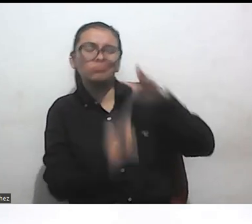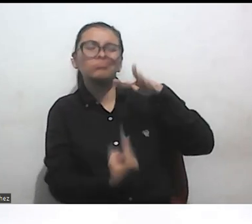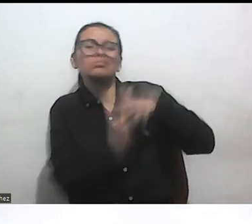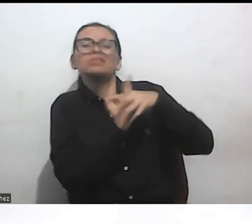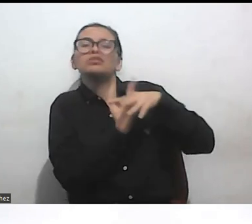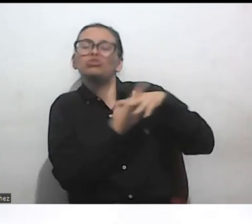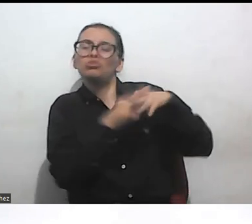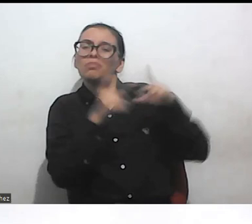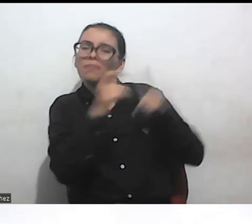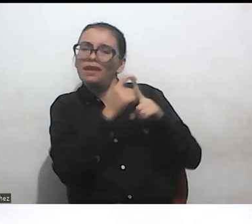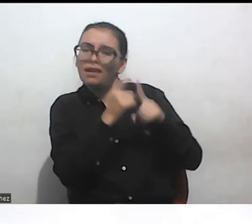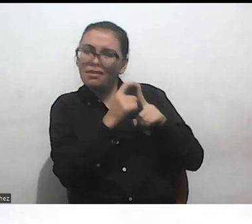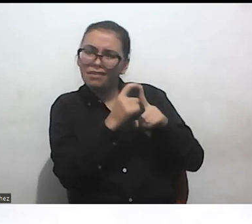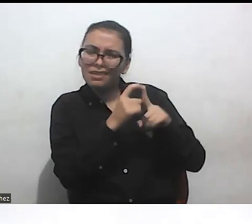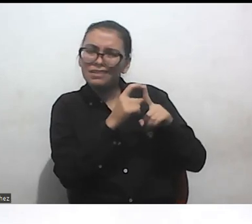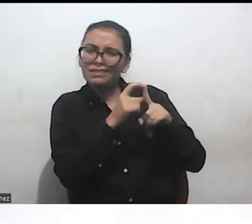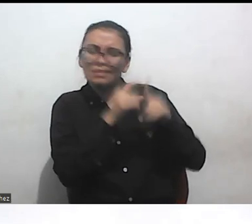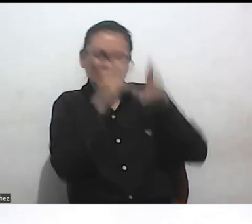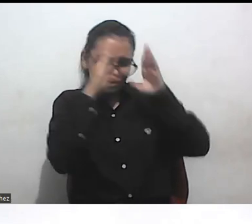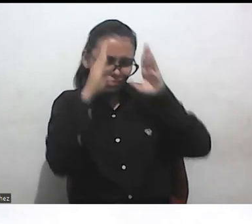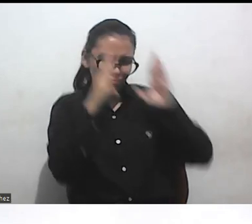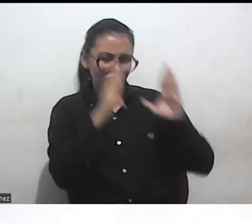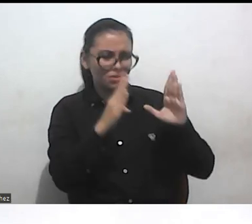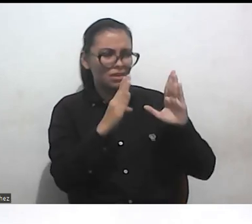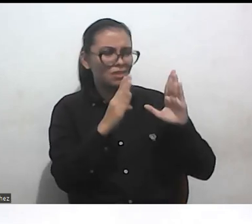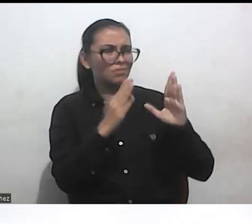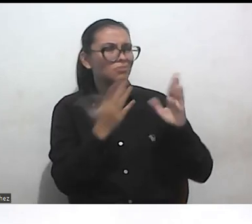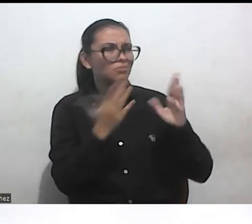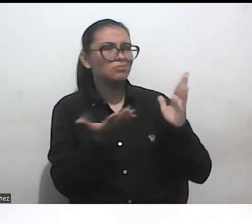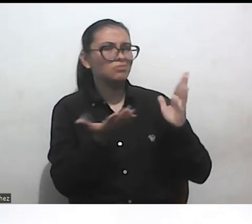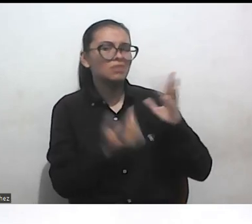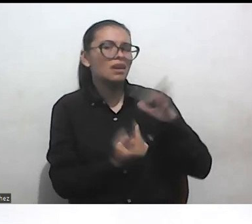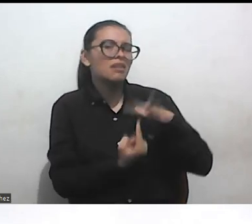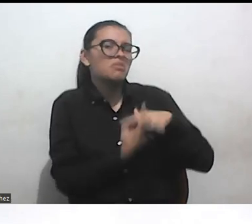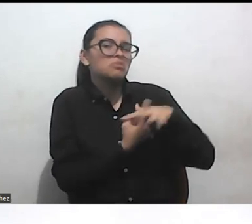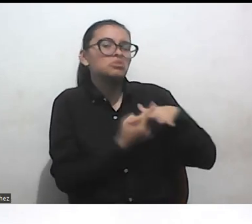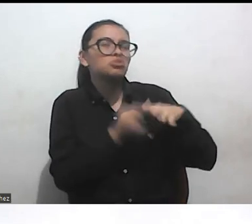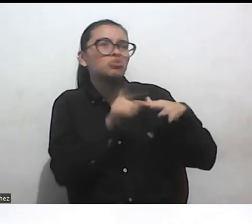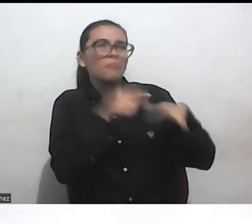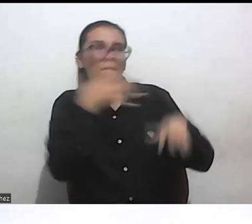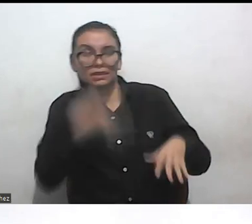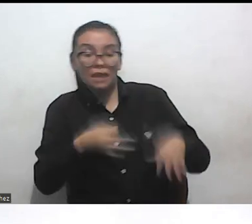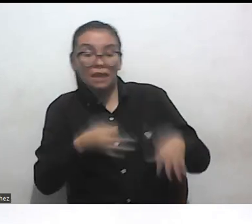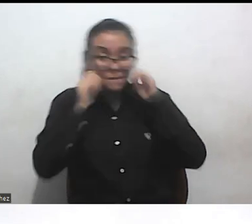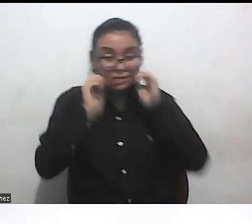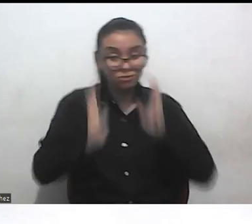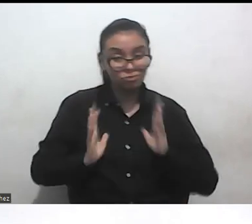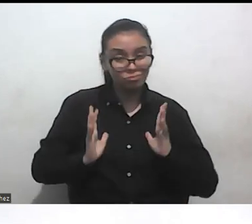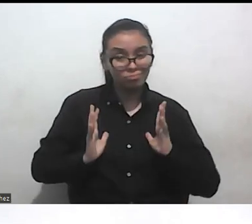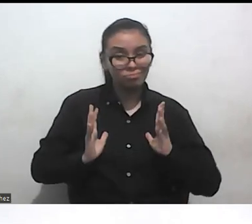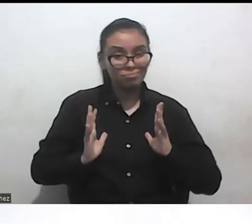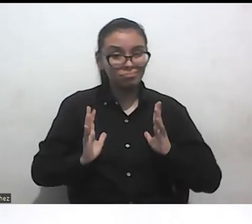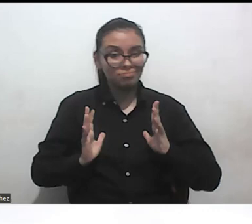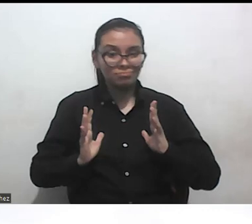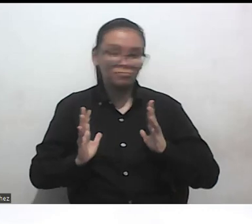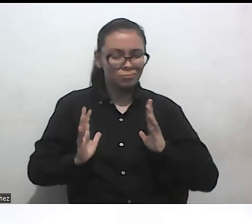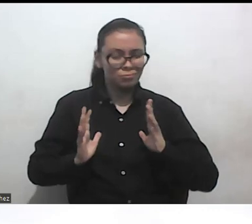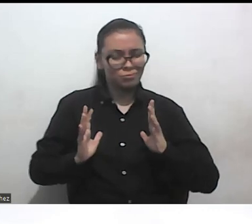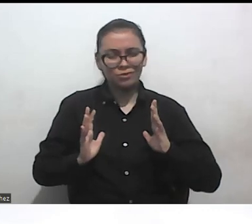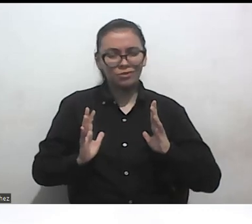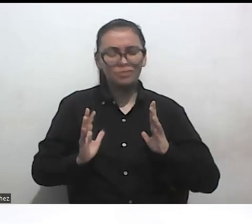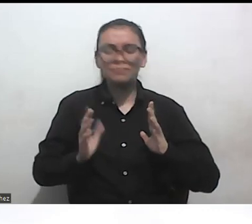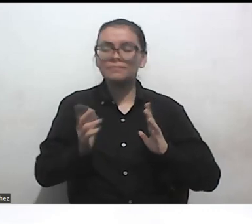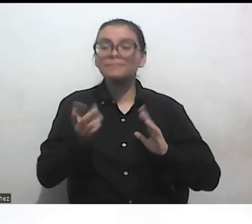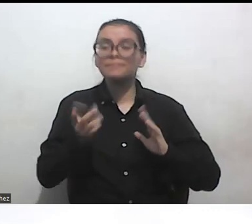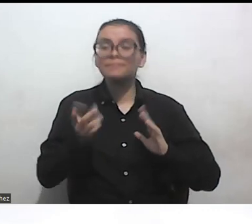se imbrica las realidades de las personas. Entonces, si estamos hablando de diferentes